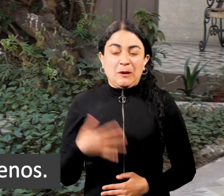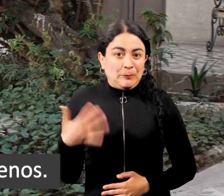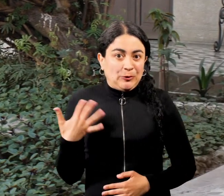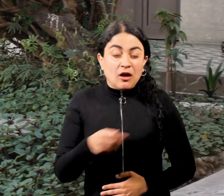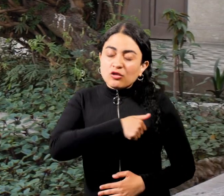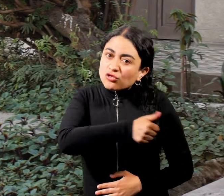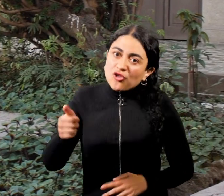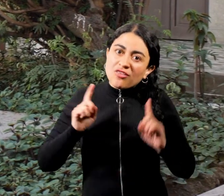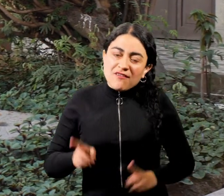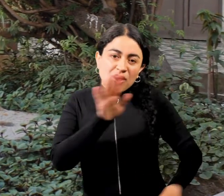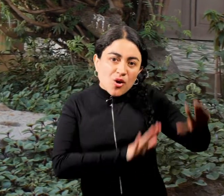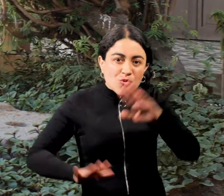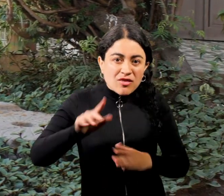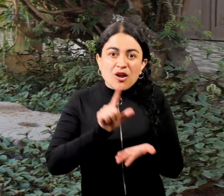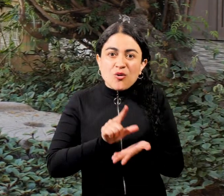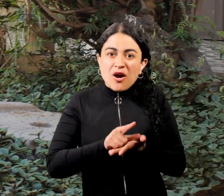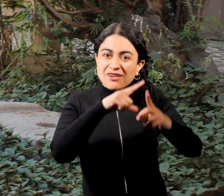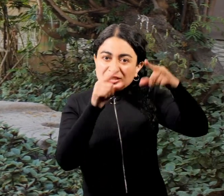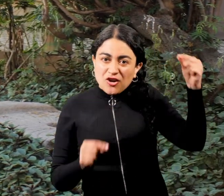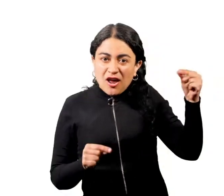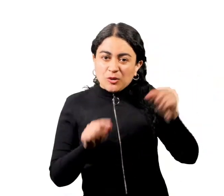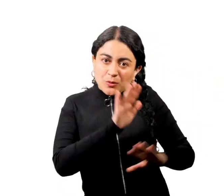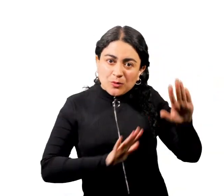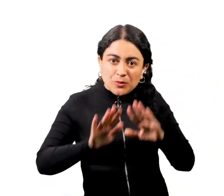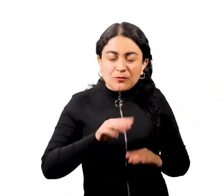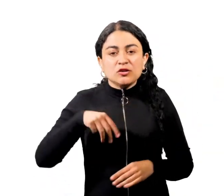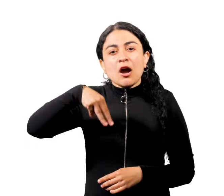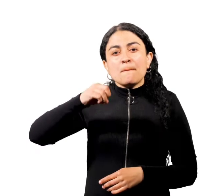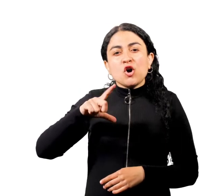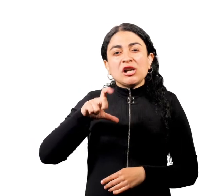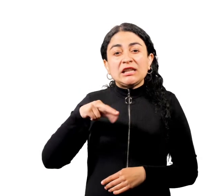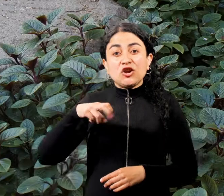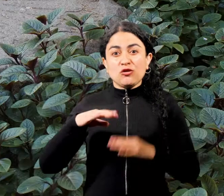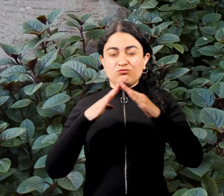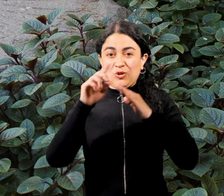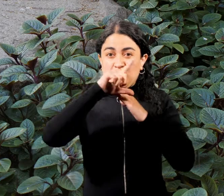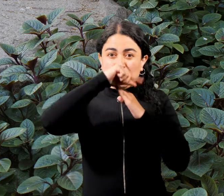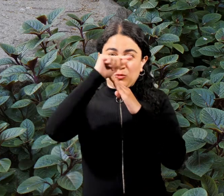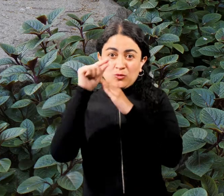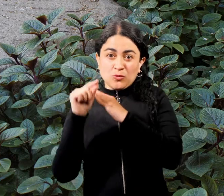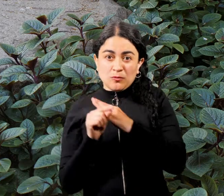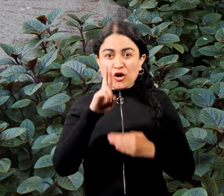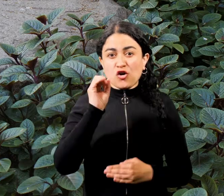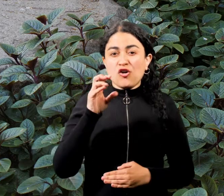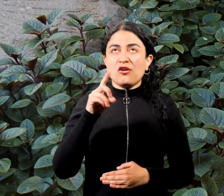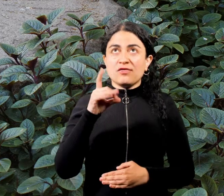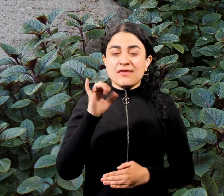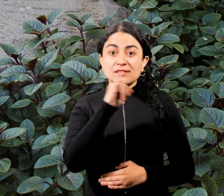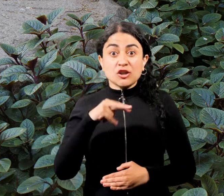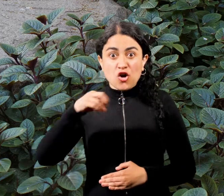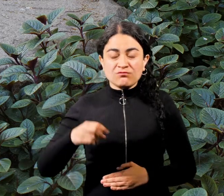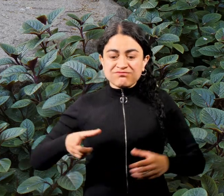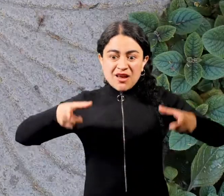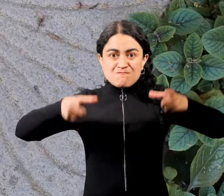chilenos. Todos debemos cuidar los monumentos nacionales. Molino de Rodesmo. Esto es una enorme piedra de molino.